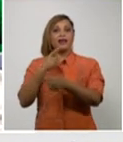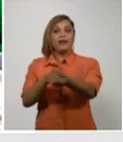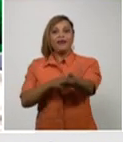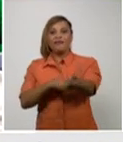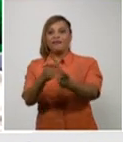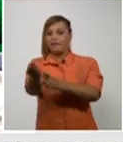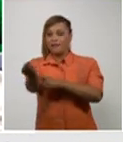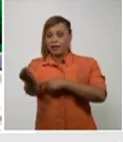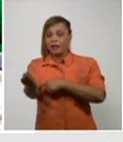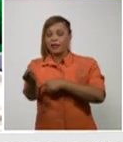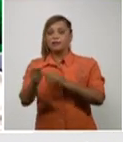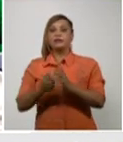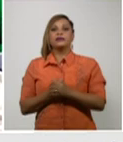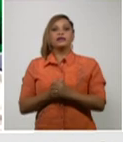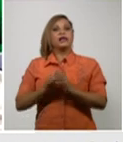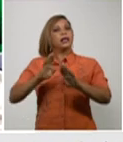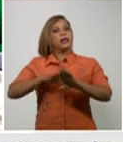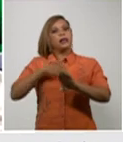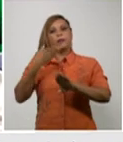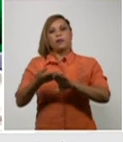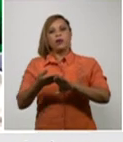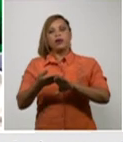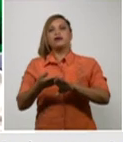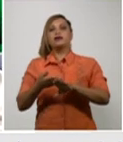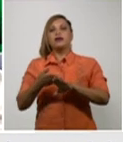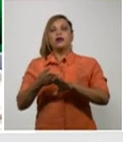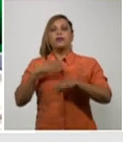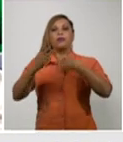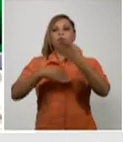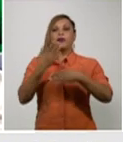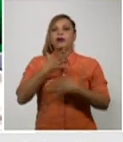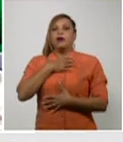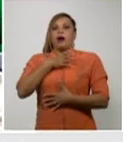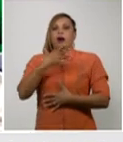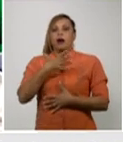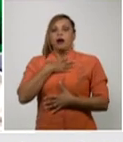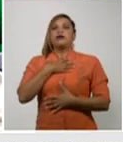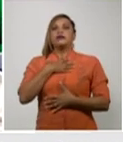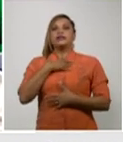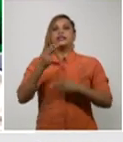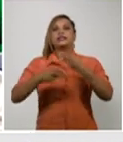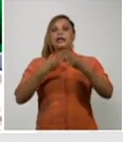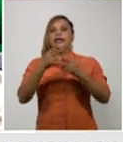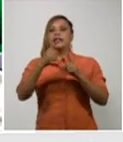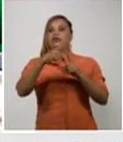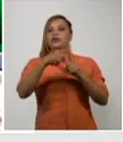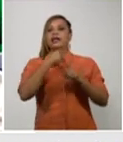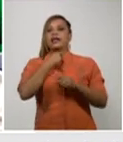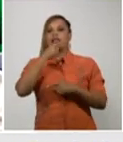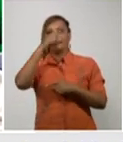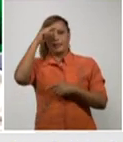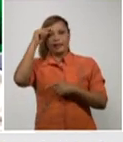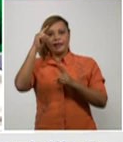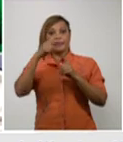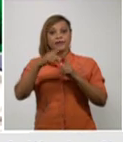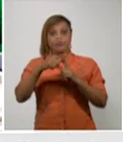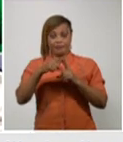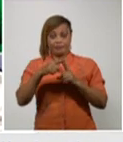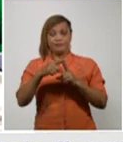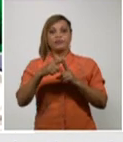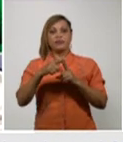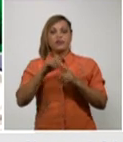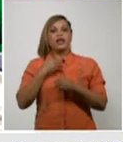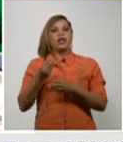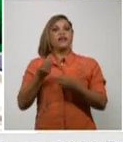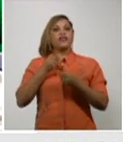cuadro de dificultad respiratoria, se hizo el test de antígenos que ya también nuestra población conoce, resultó positiva,